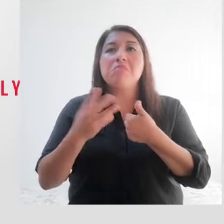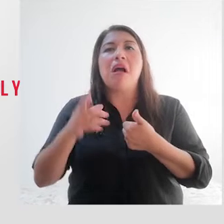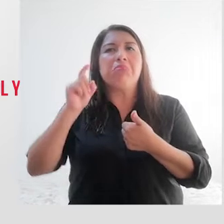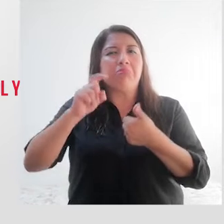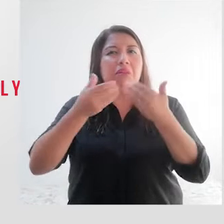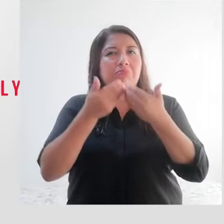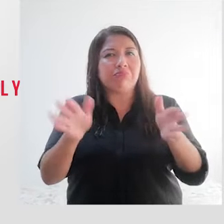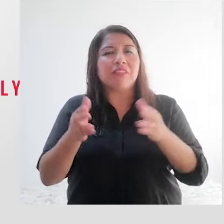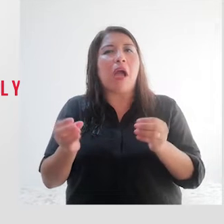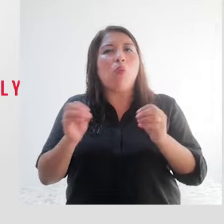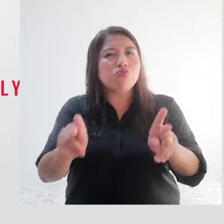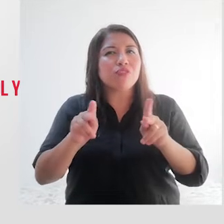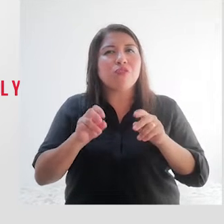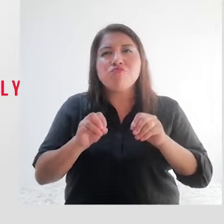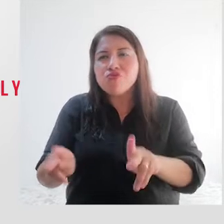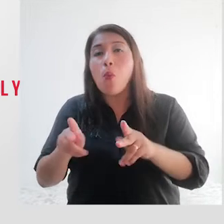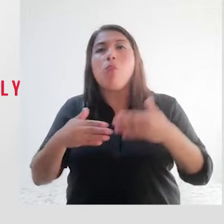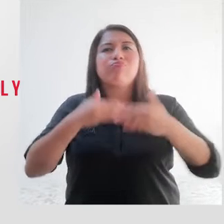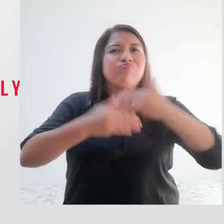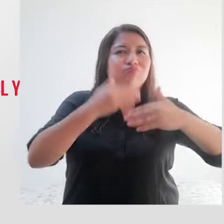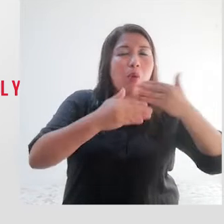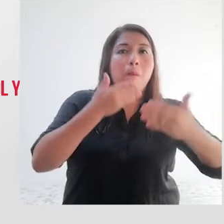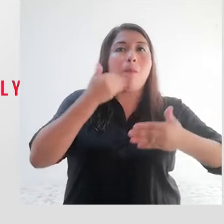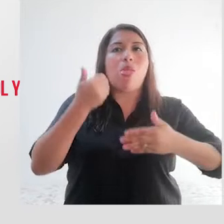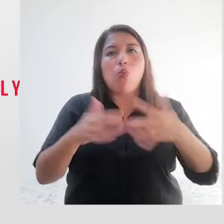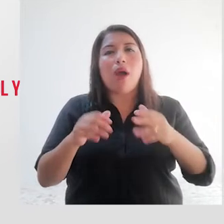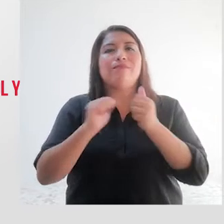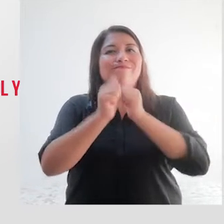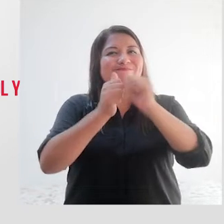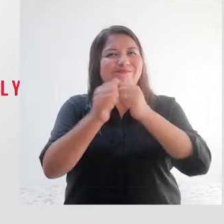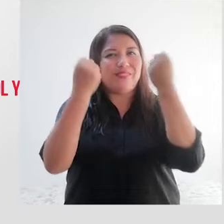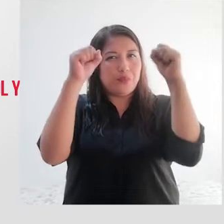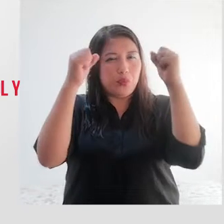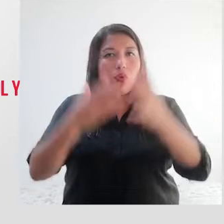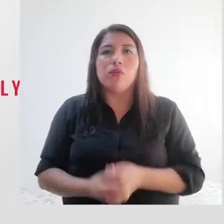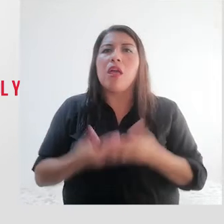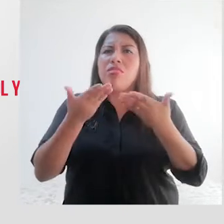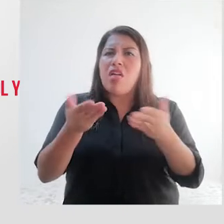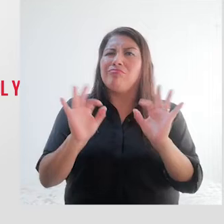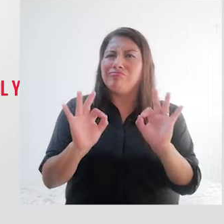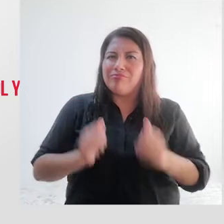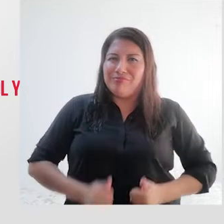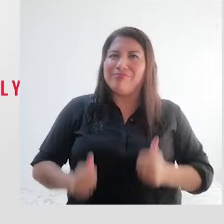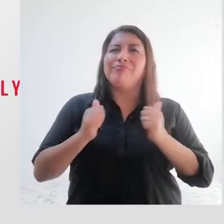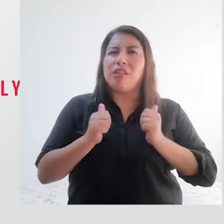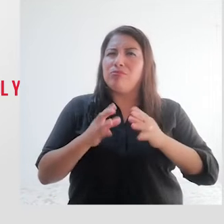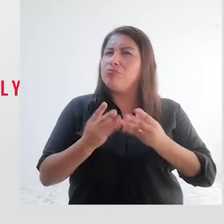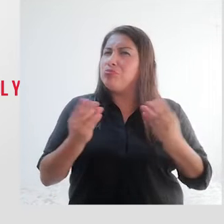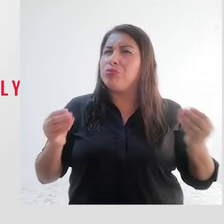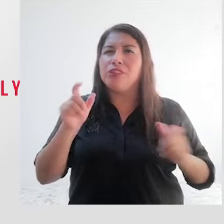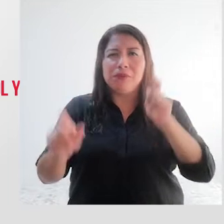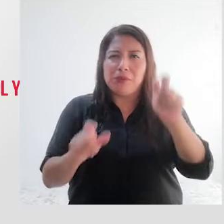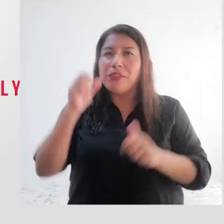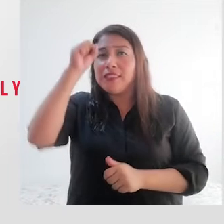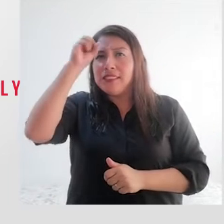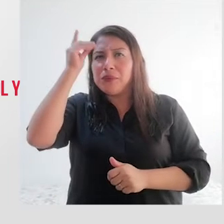abrir un camino de oportunidades de desarrollo a través del deporte y mejorar la calidad de vida de mucha población